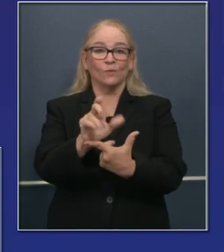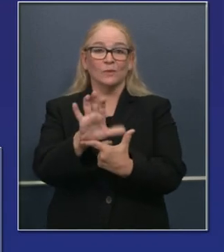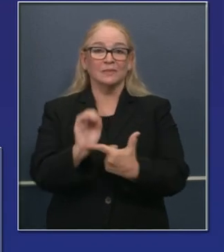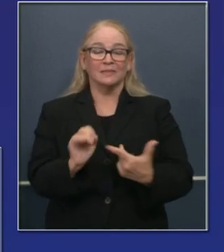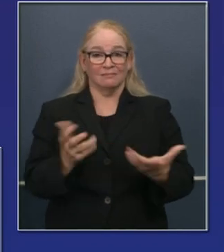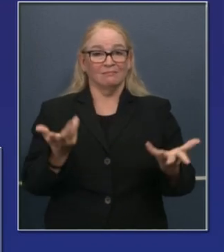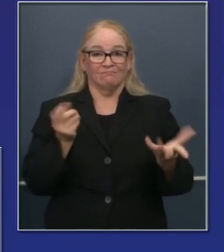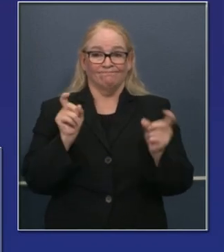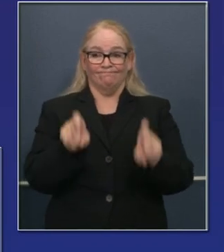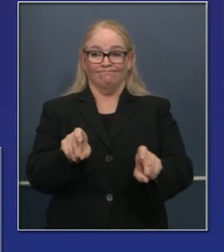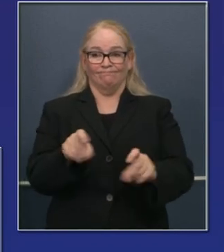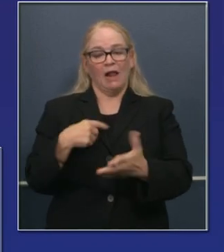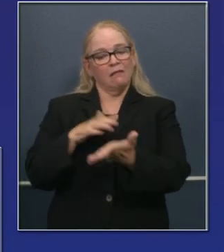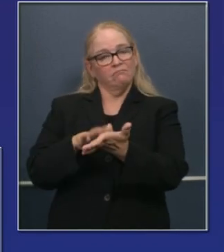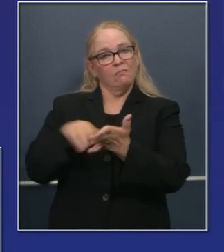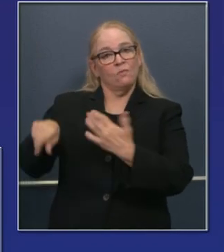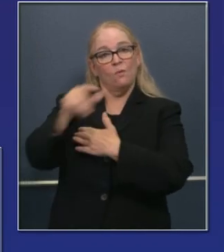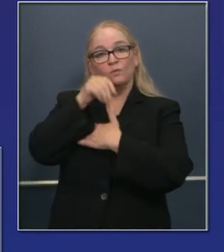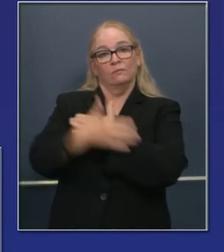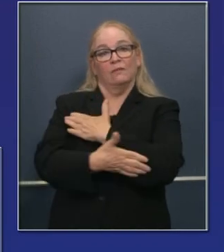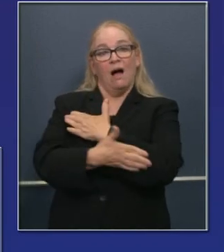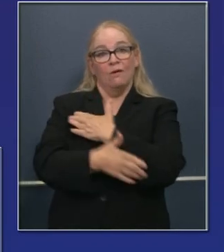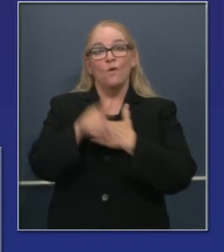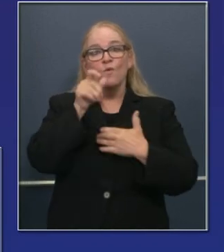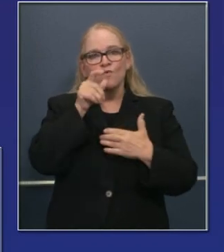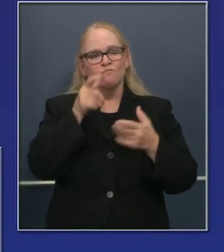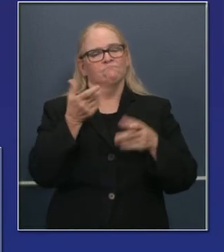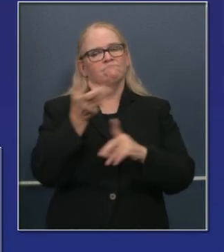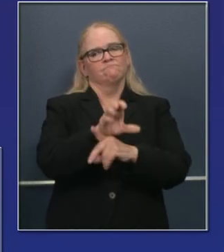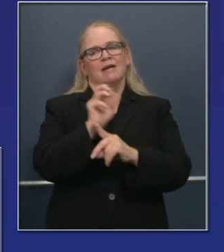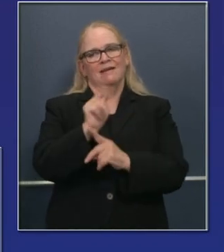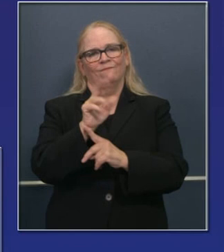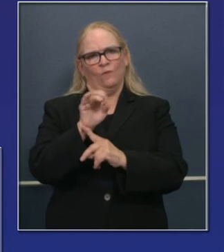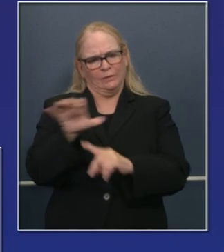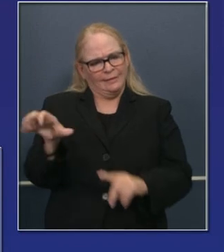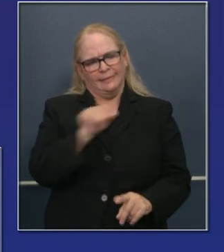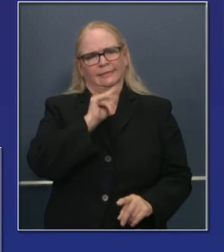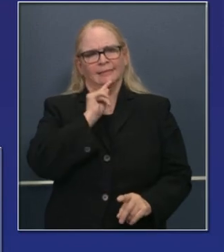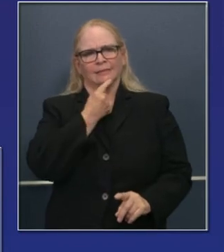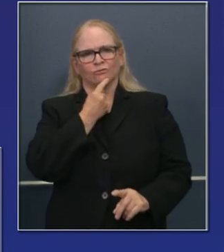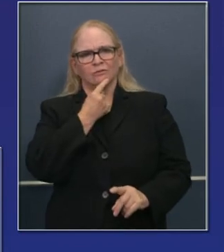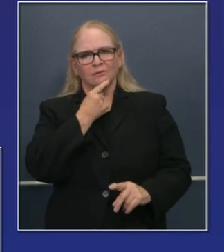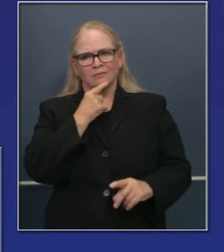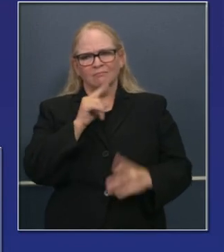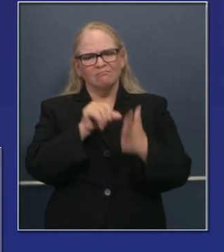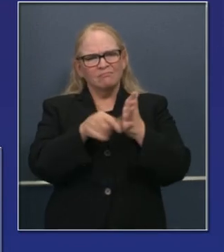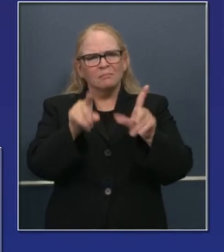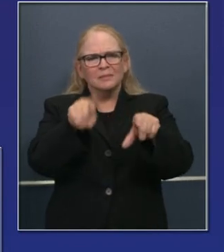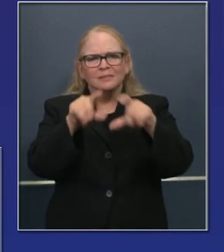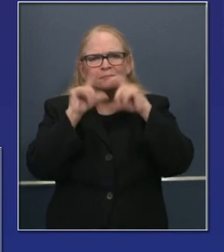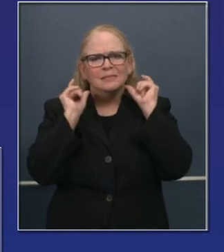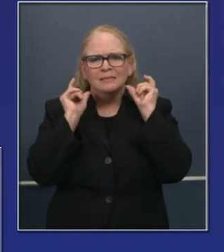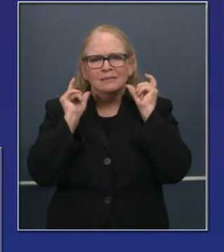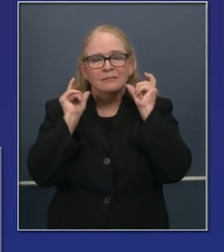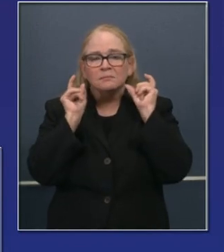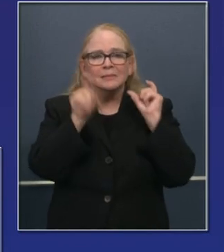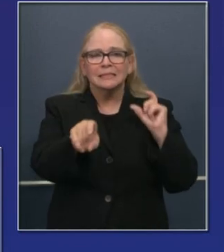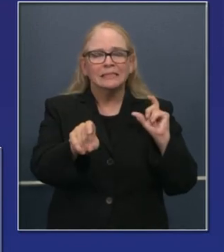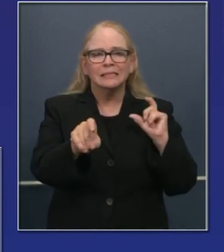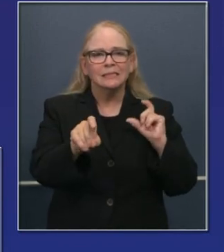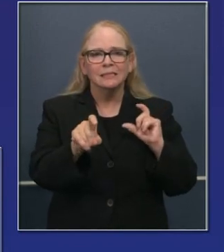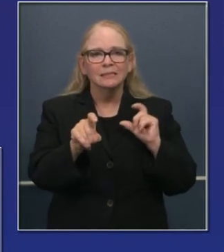condados, creo yo, se les debe recompensar por tomar en serio el mandato de uso de mascarilla estatal.